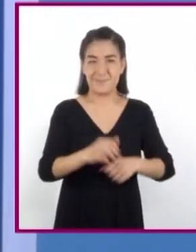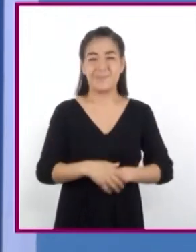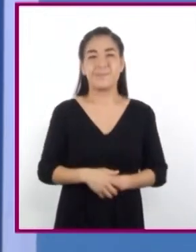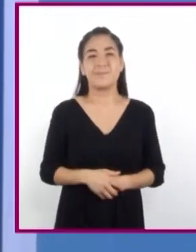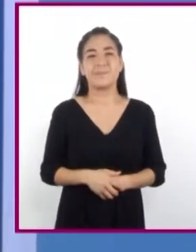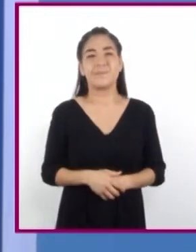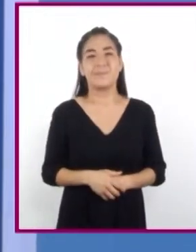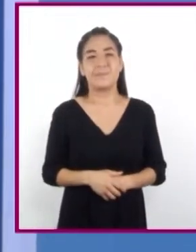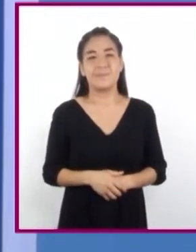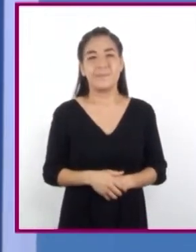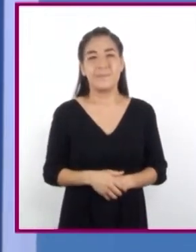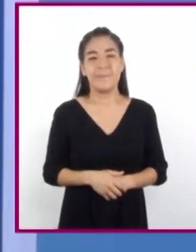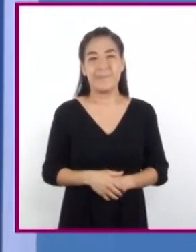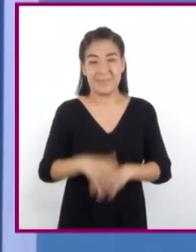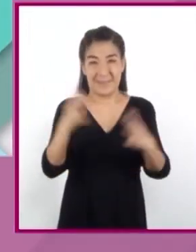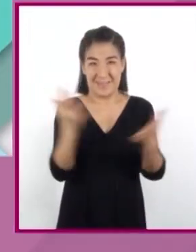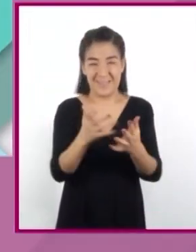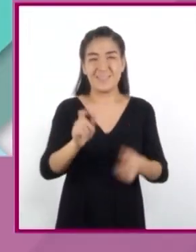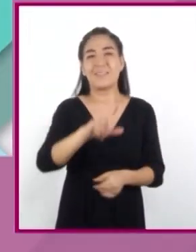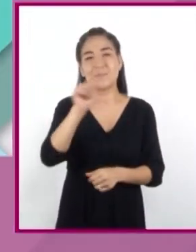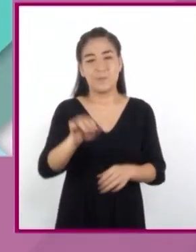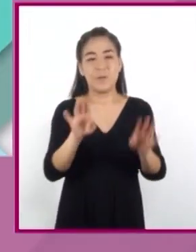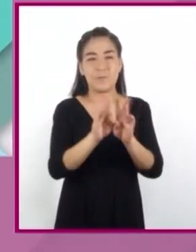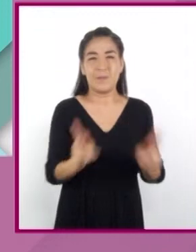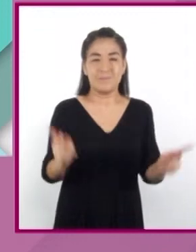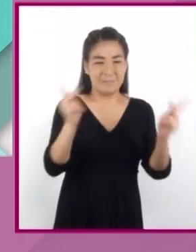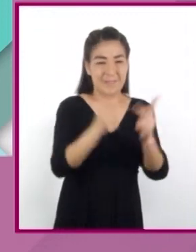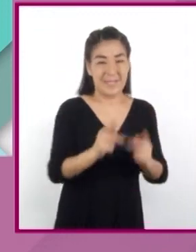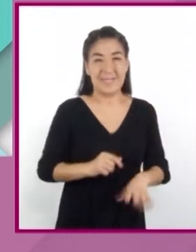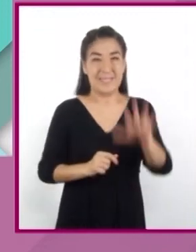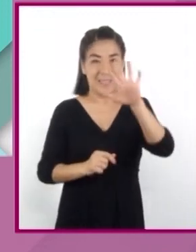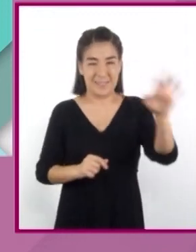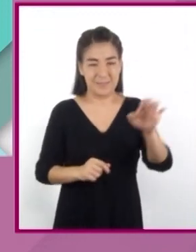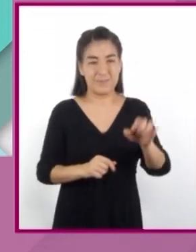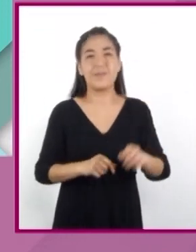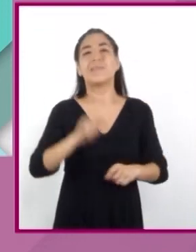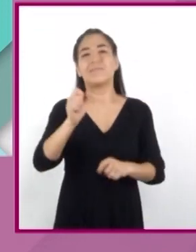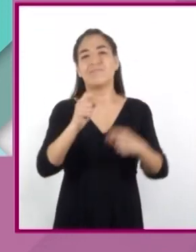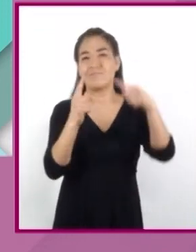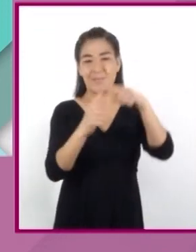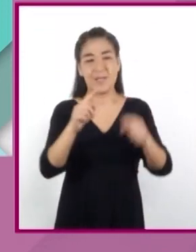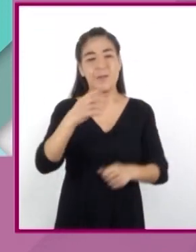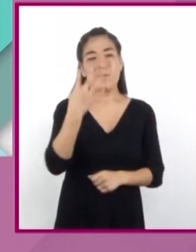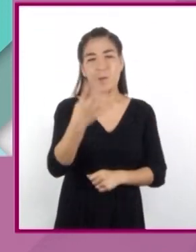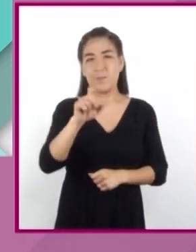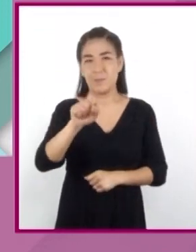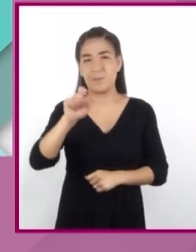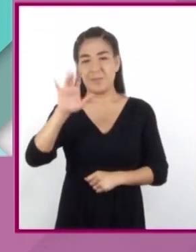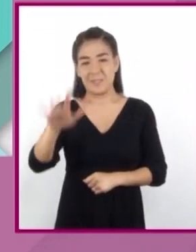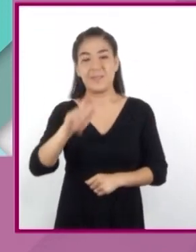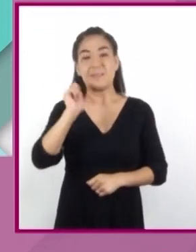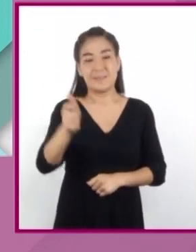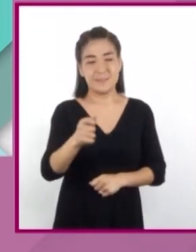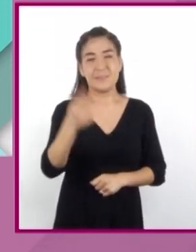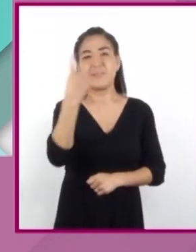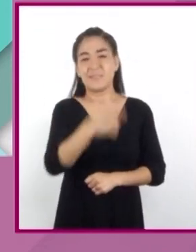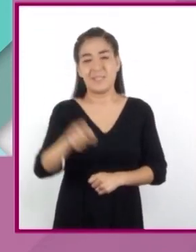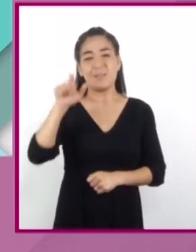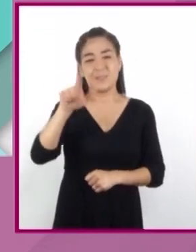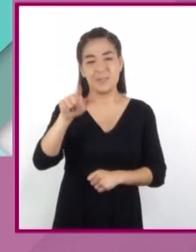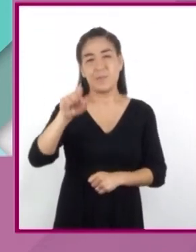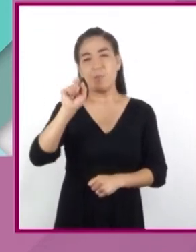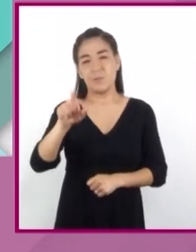Al hacer la comparación de 500 entre 4.25, el cociente es 117